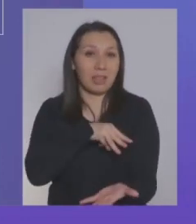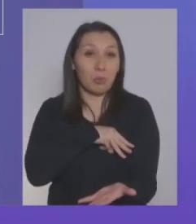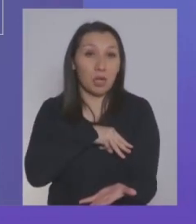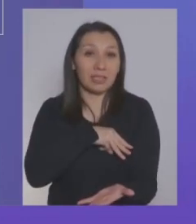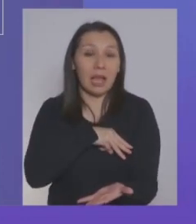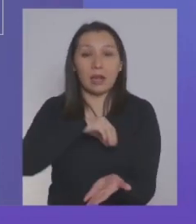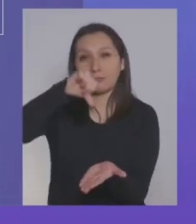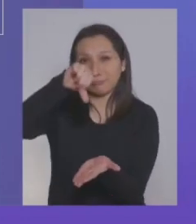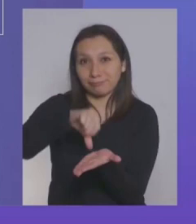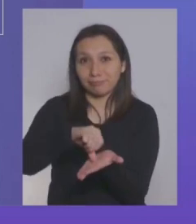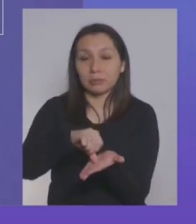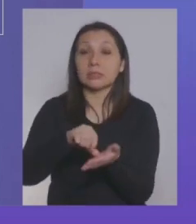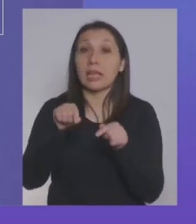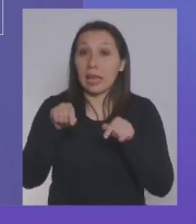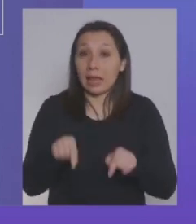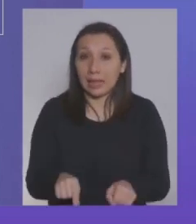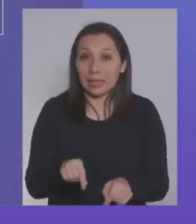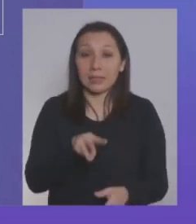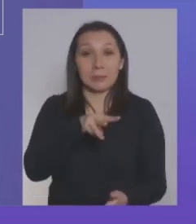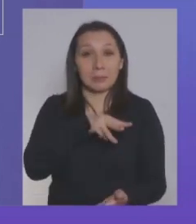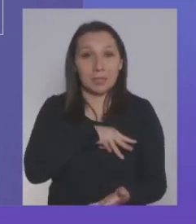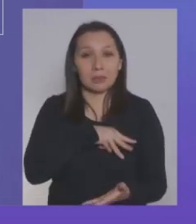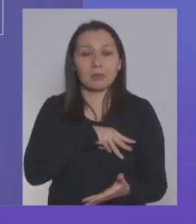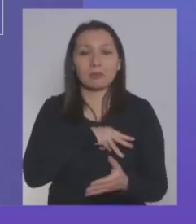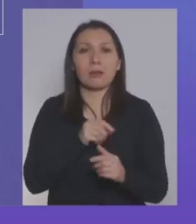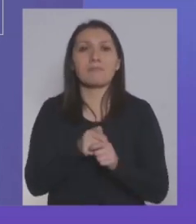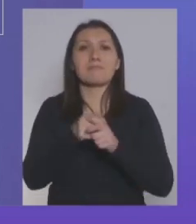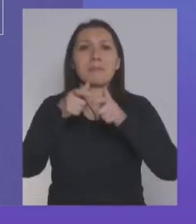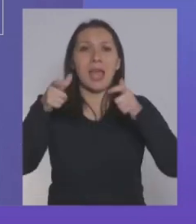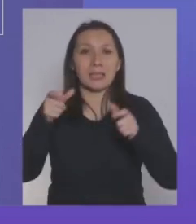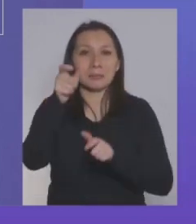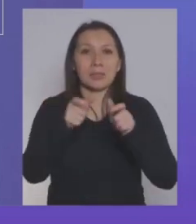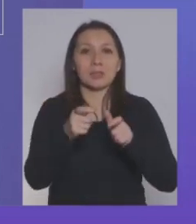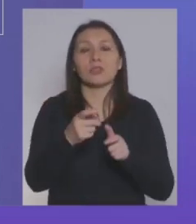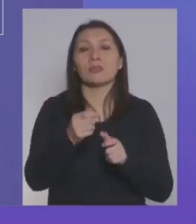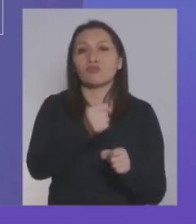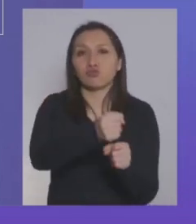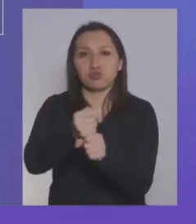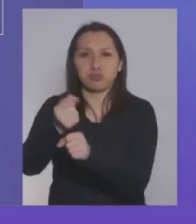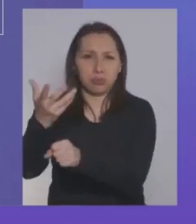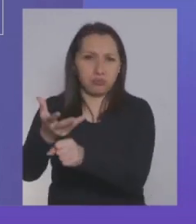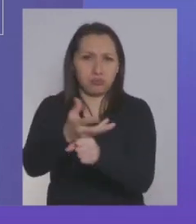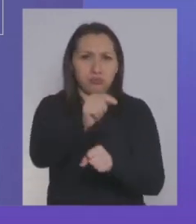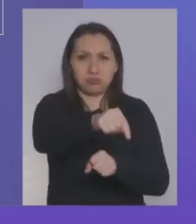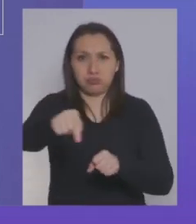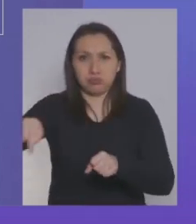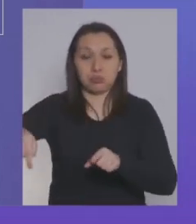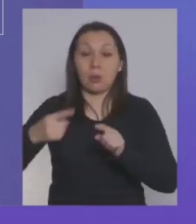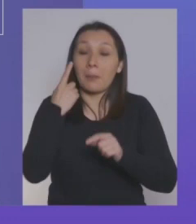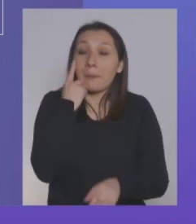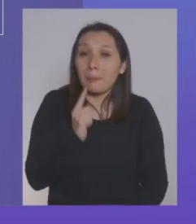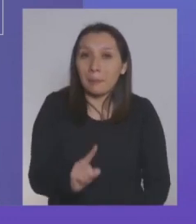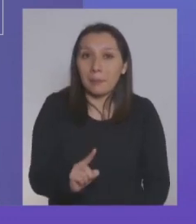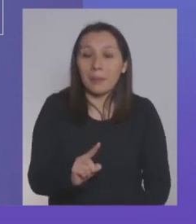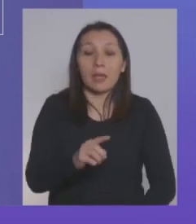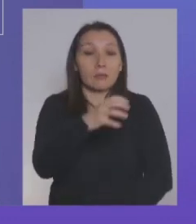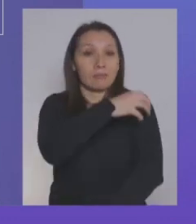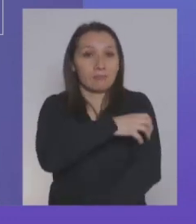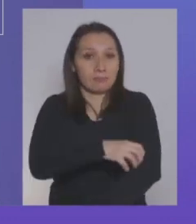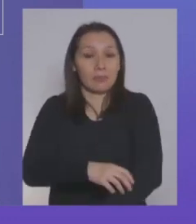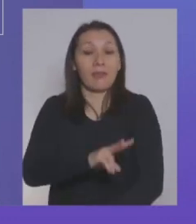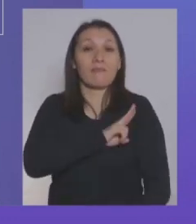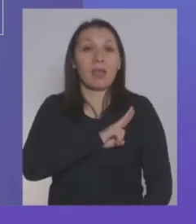tiene mucho que ver con que también aquí, en la región metropolitana, se concentra una enorme cantidad de puestos de trabajo, pero las regiones de